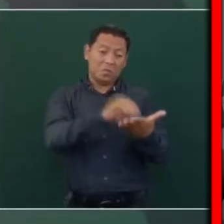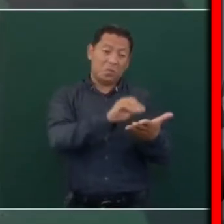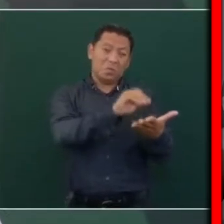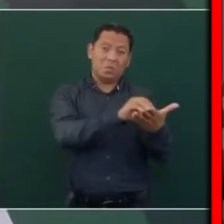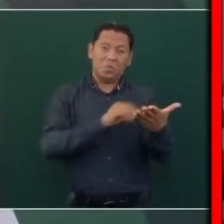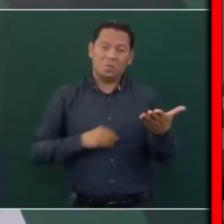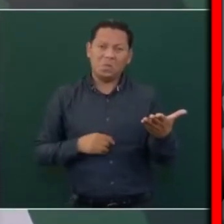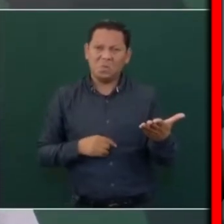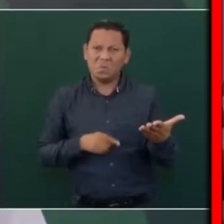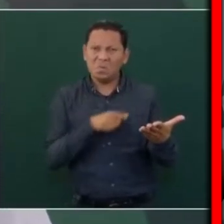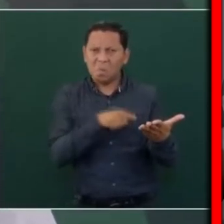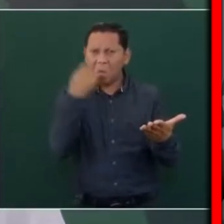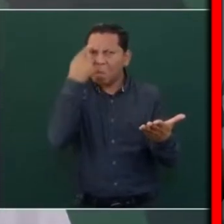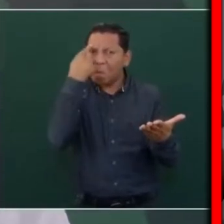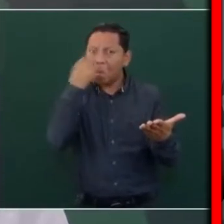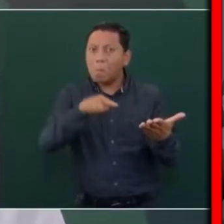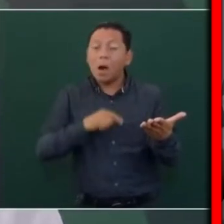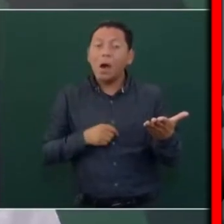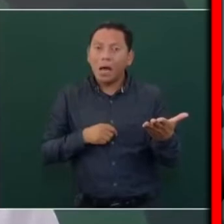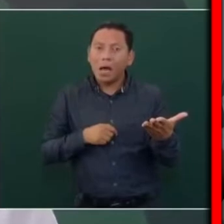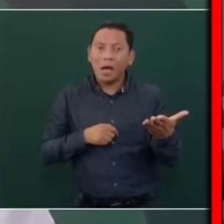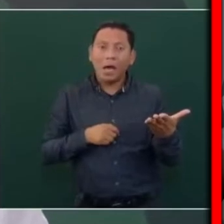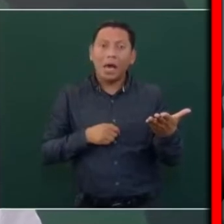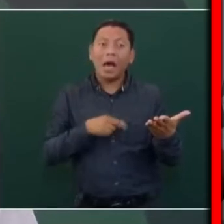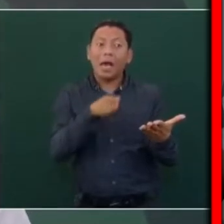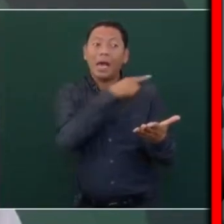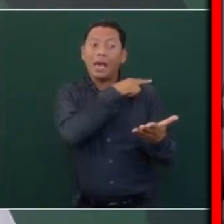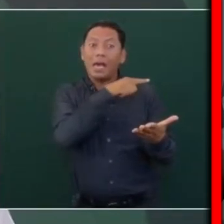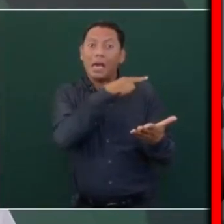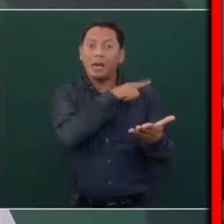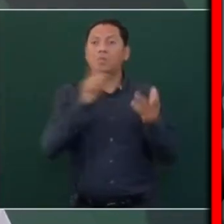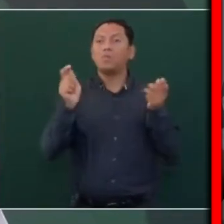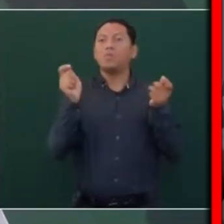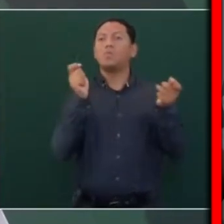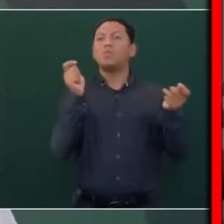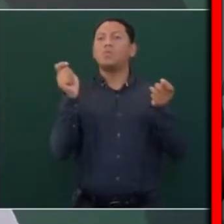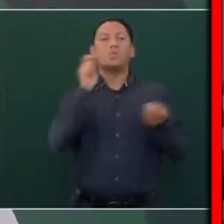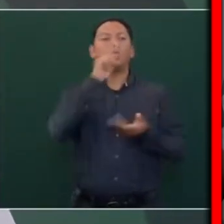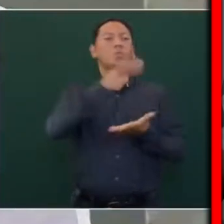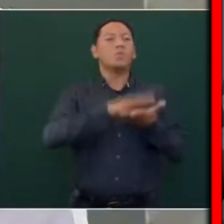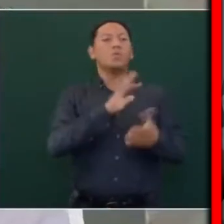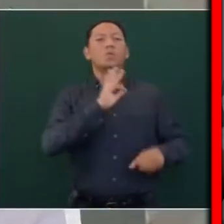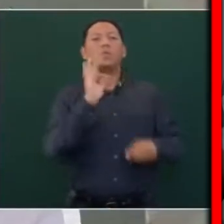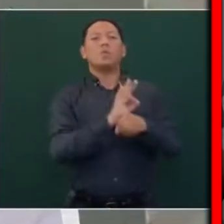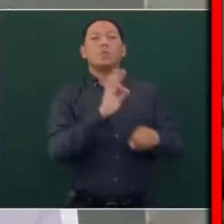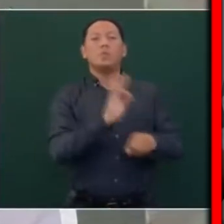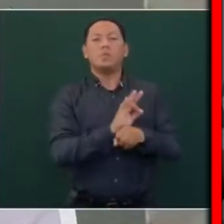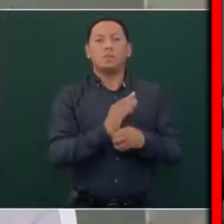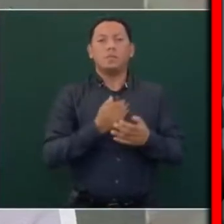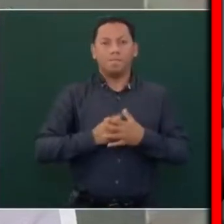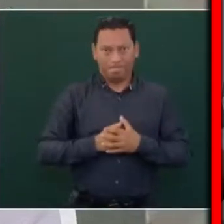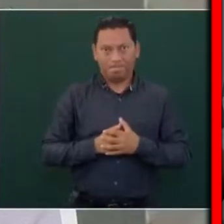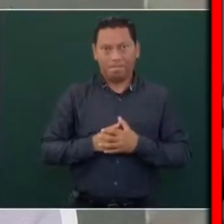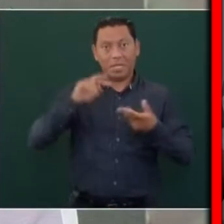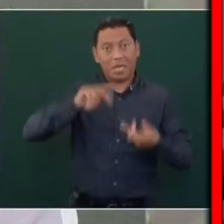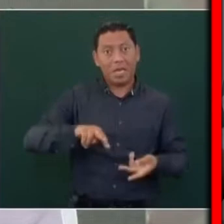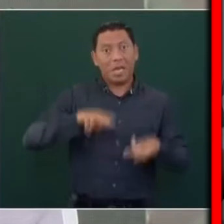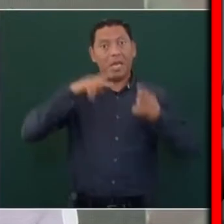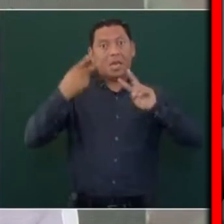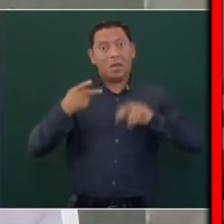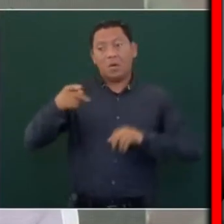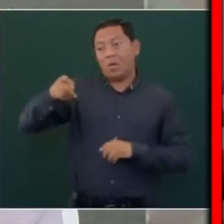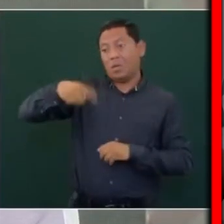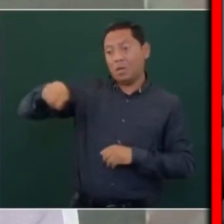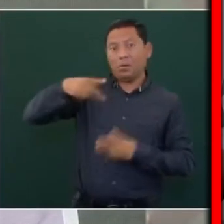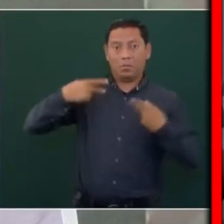fueron para beneficiar a esa minoría de la Paz y en contra de